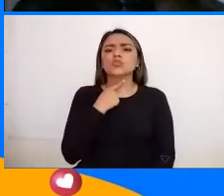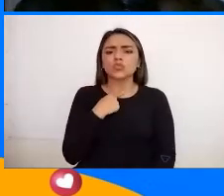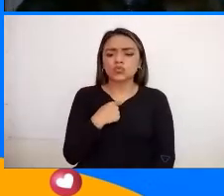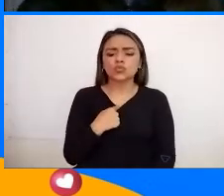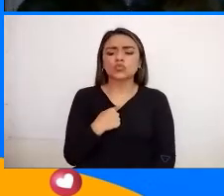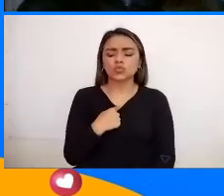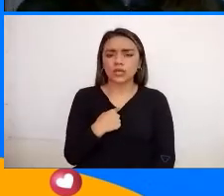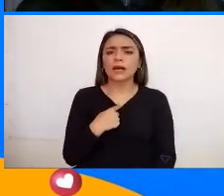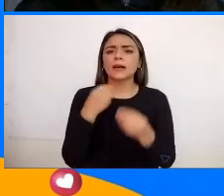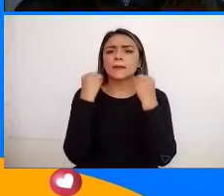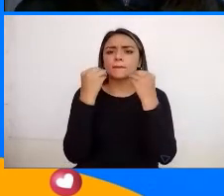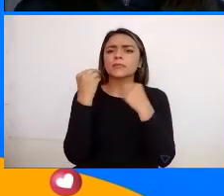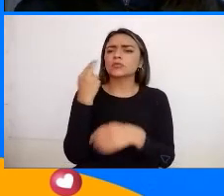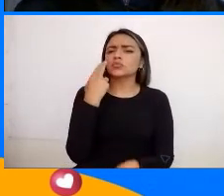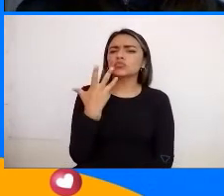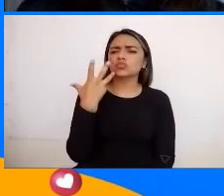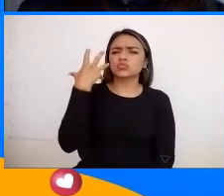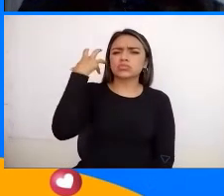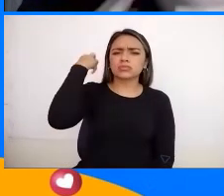la historia